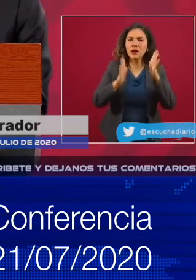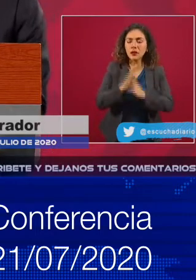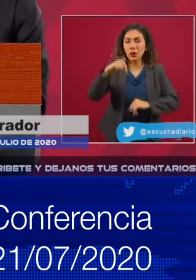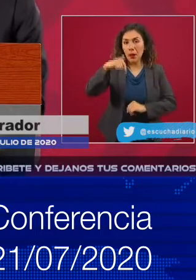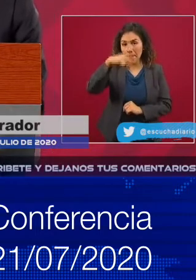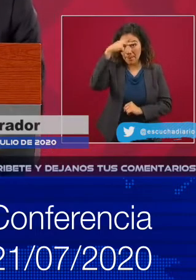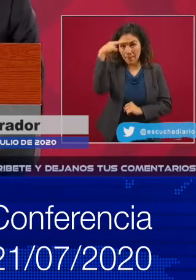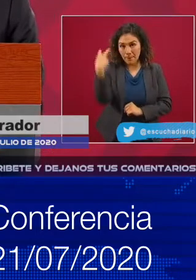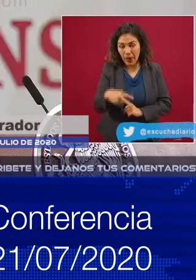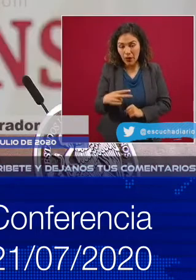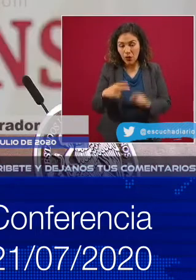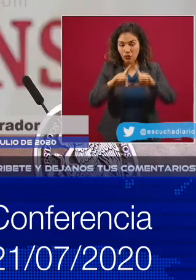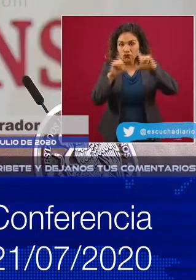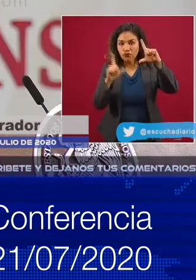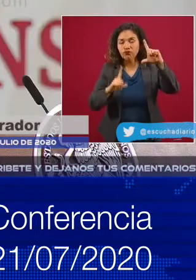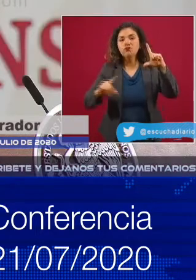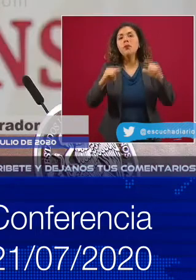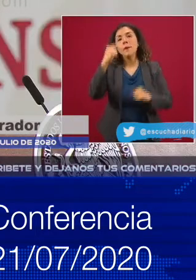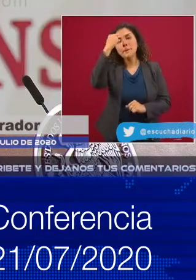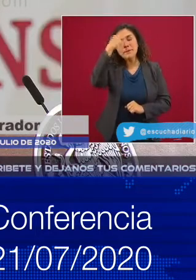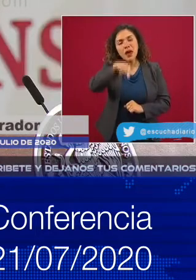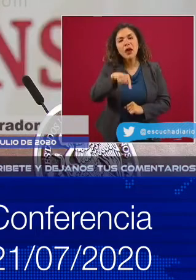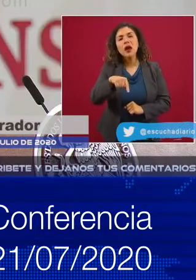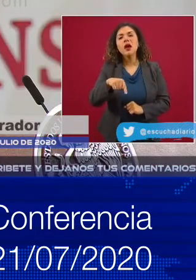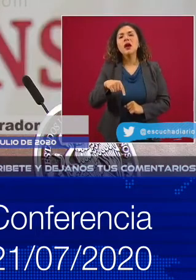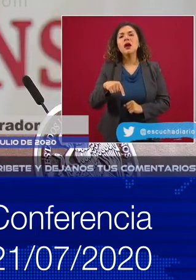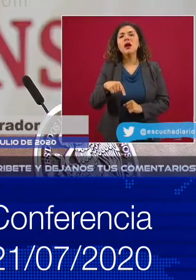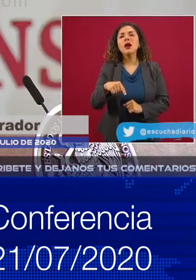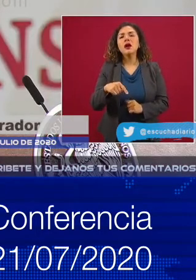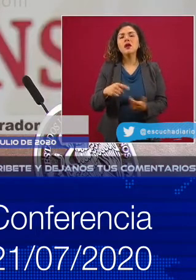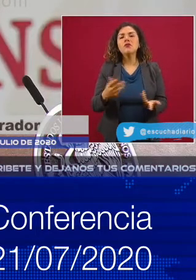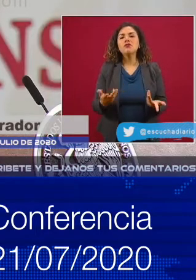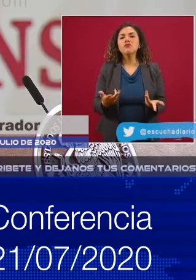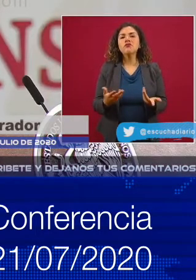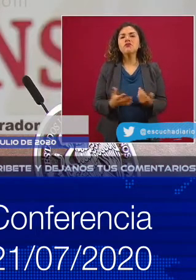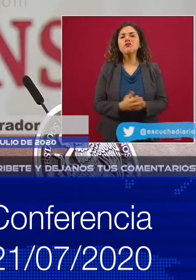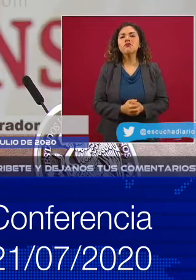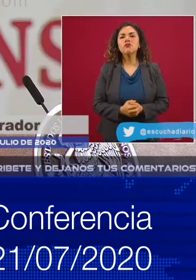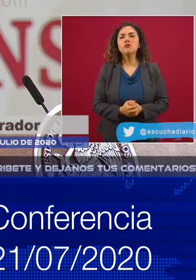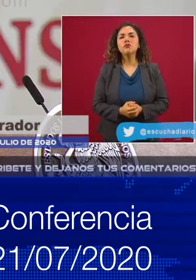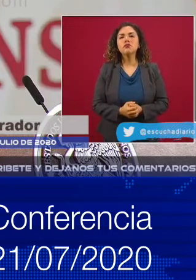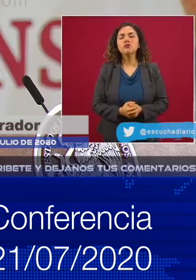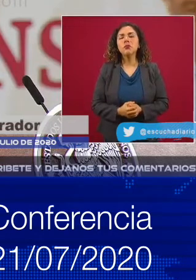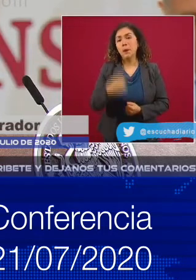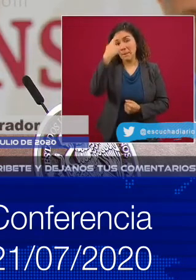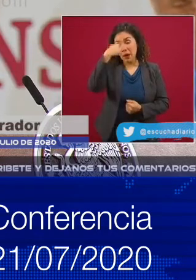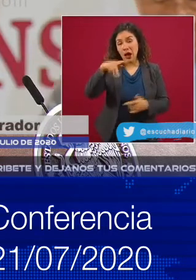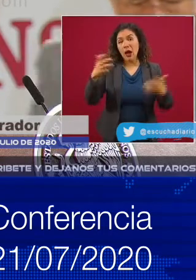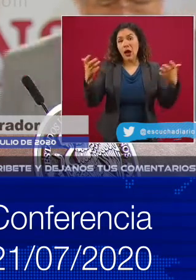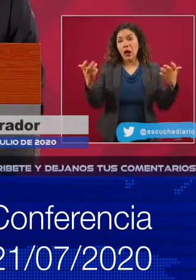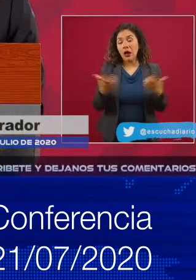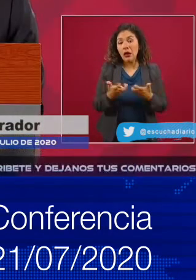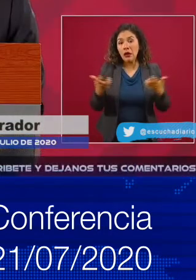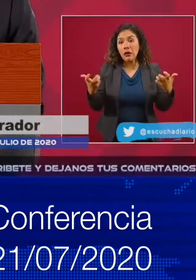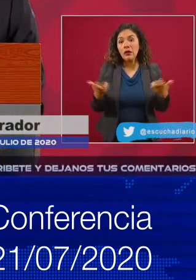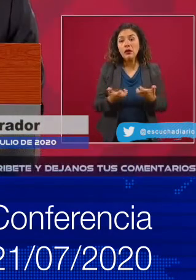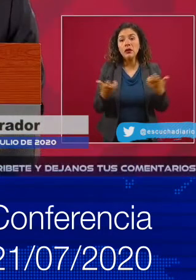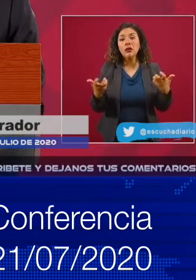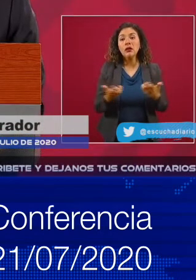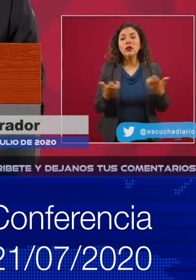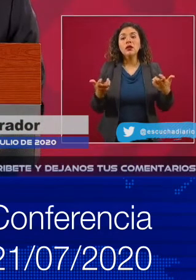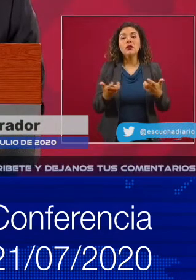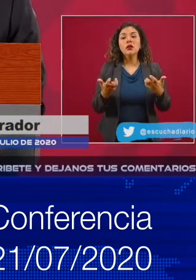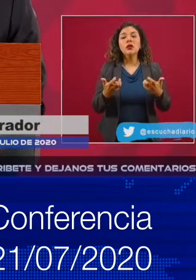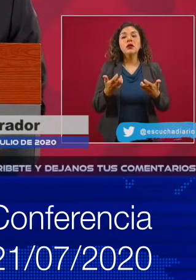para la creación y